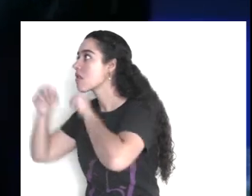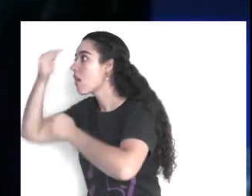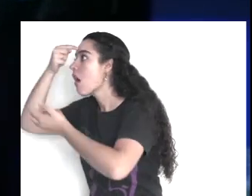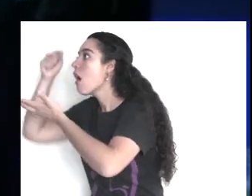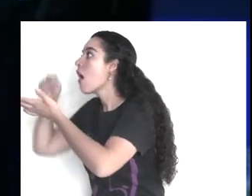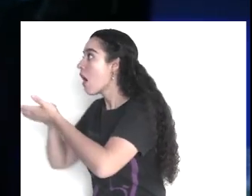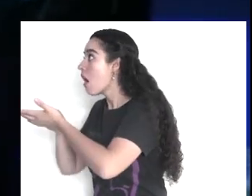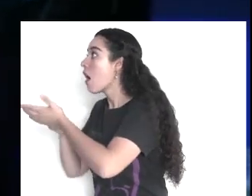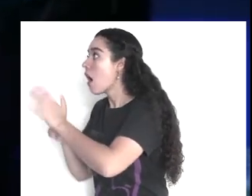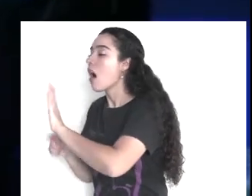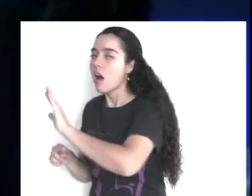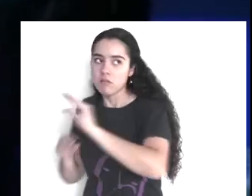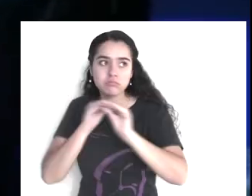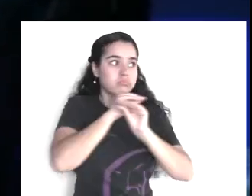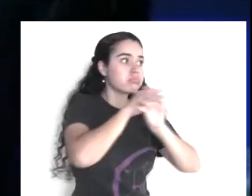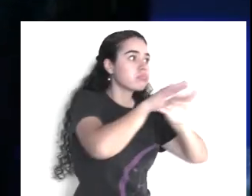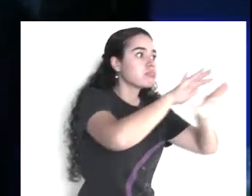internet,